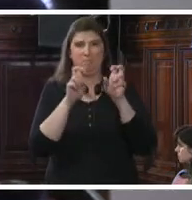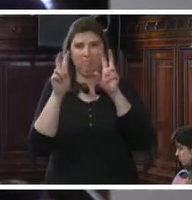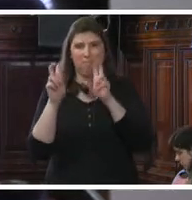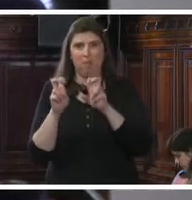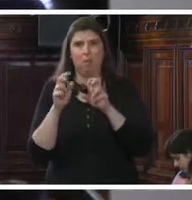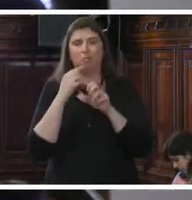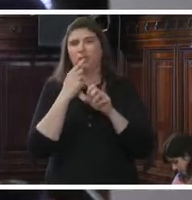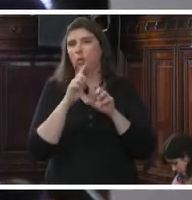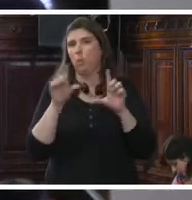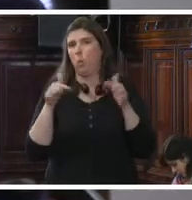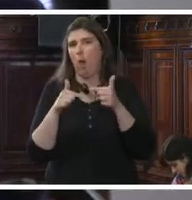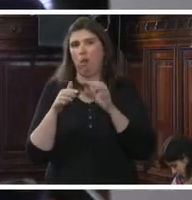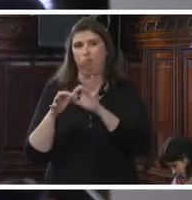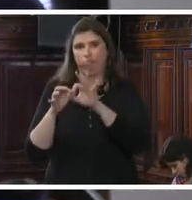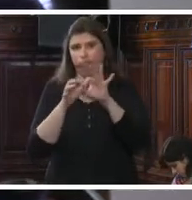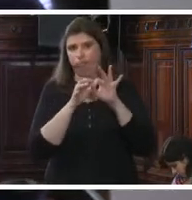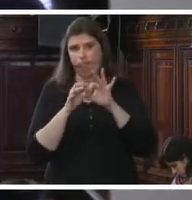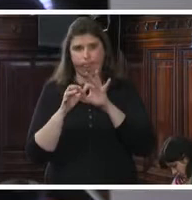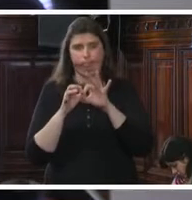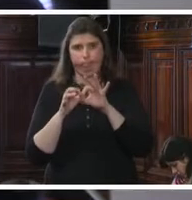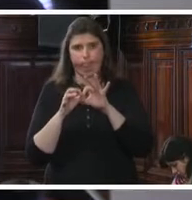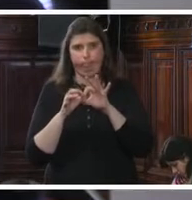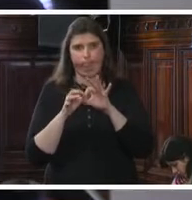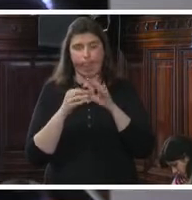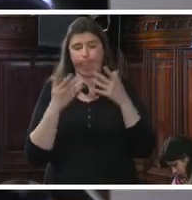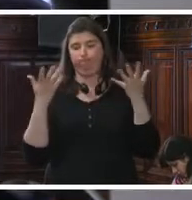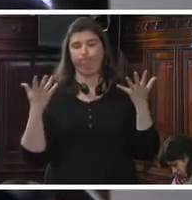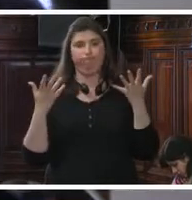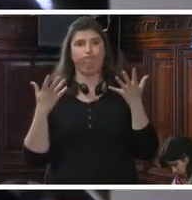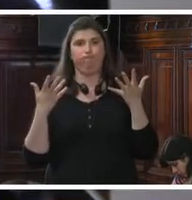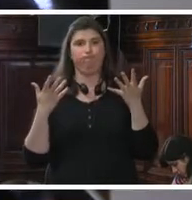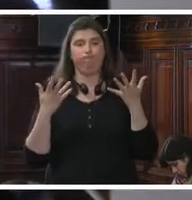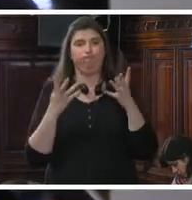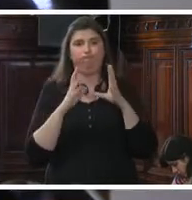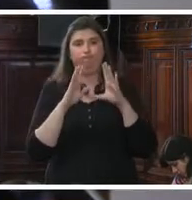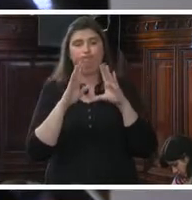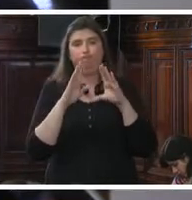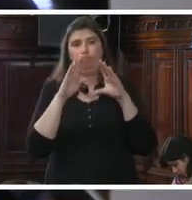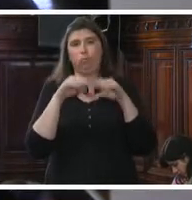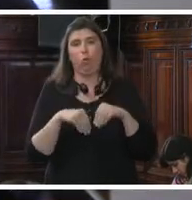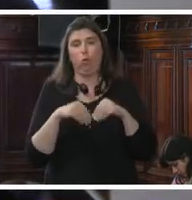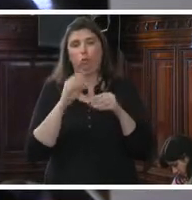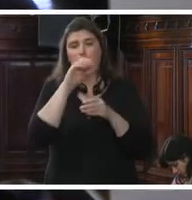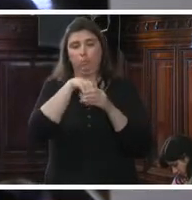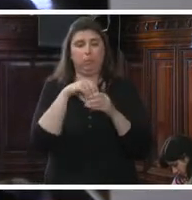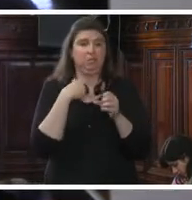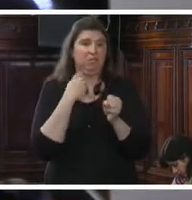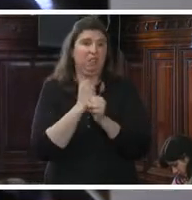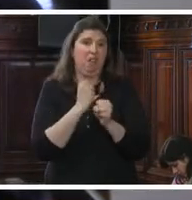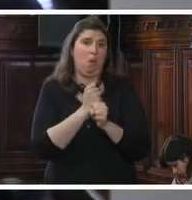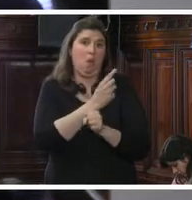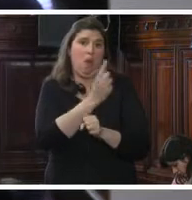hay unidades. Por ende, todo queda dentro del trabajo que a nosotros concierne.